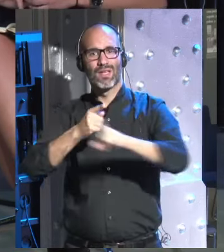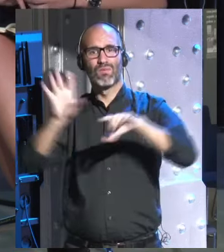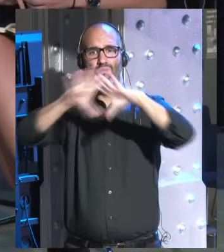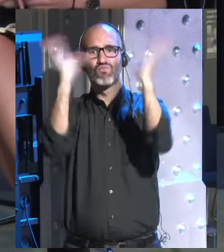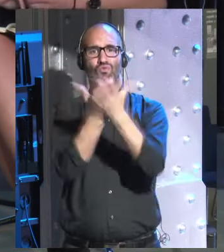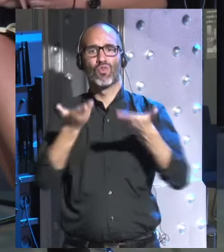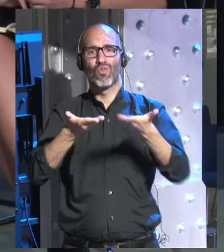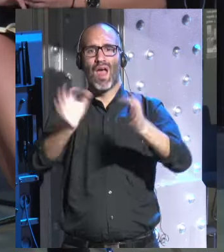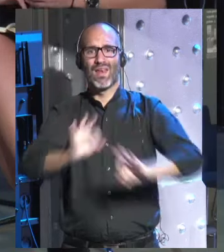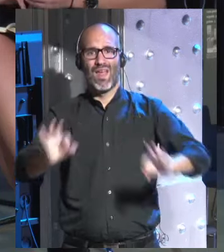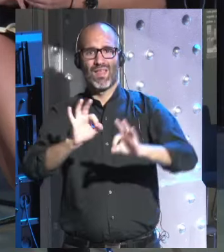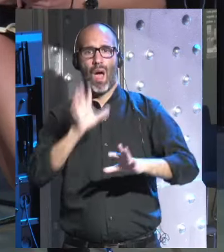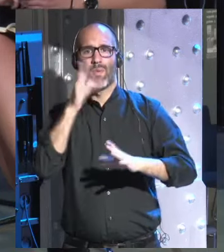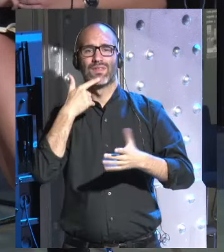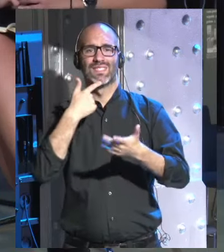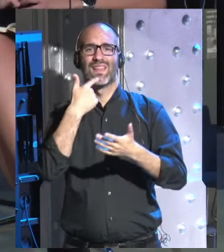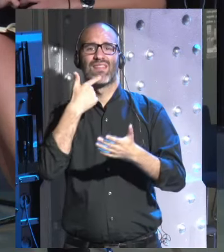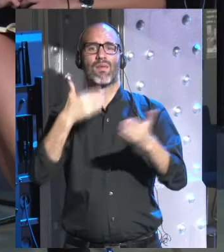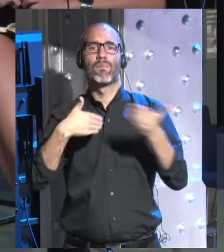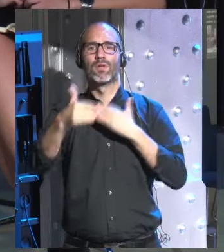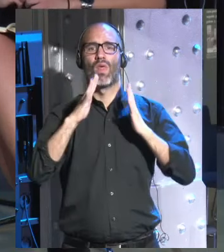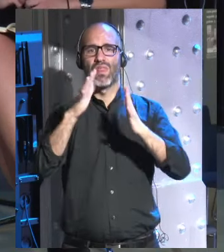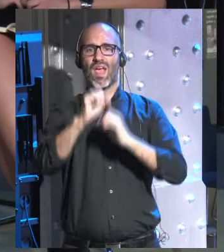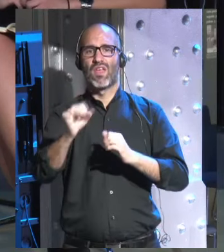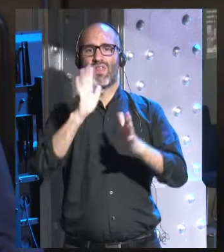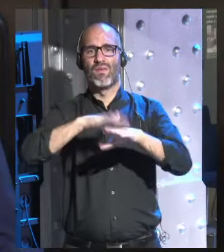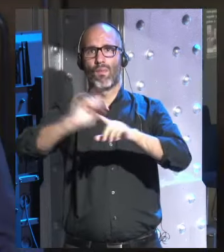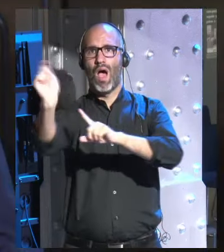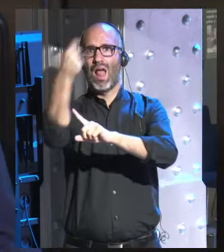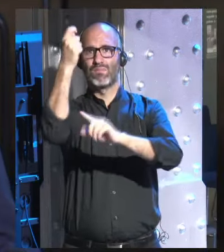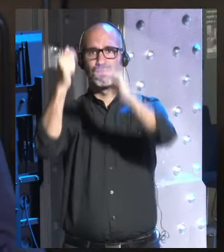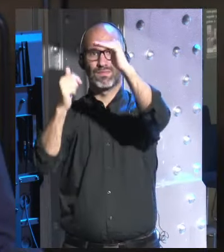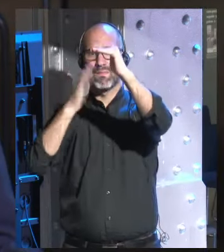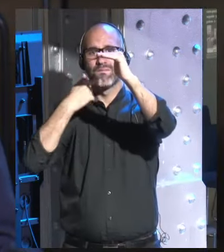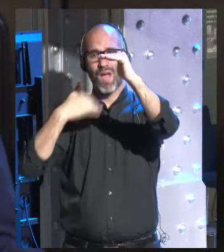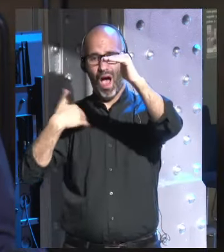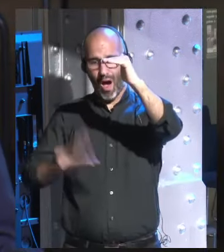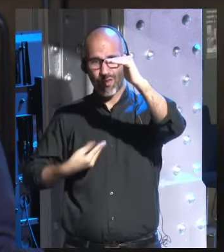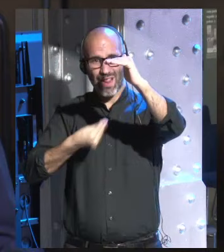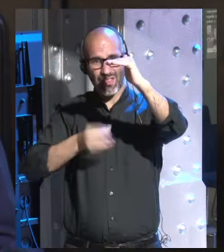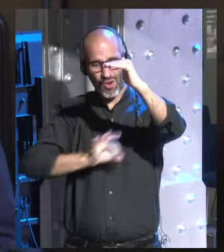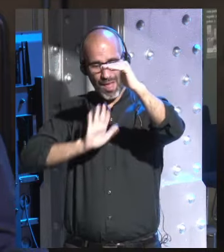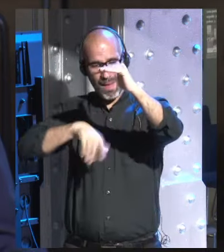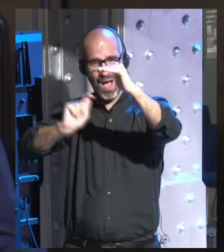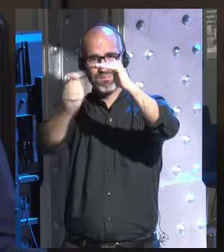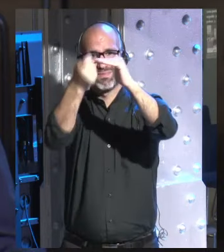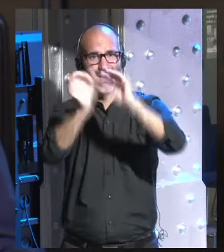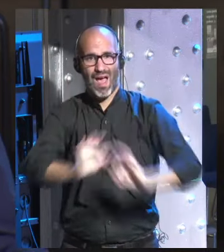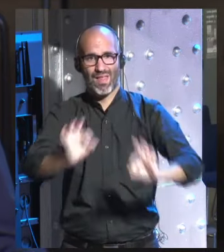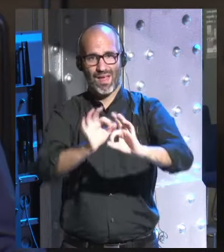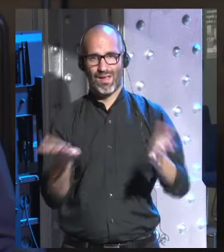dentro de 10 años o dentro de 20 años tendremos que alcanzar esto pero no se está haciendo nada hoy entonces